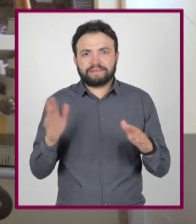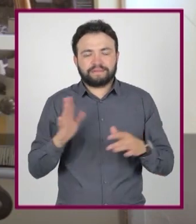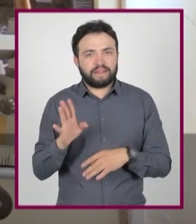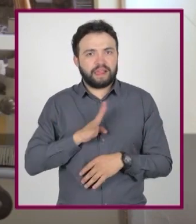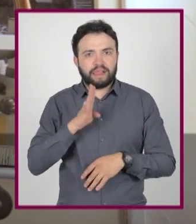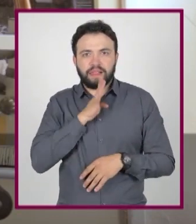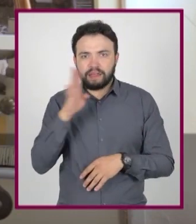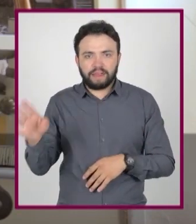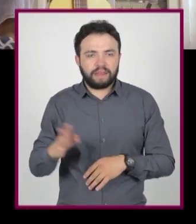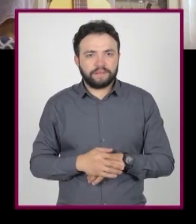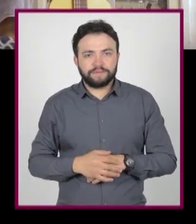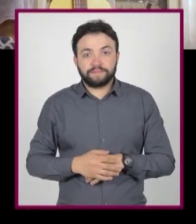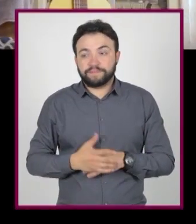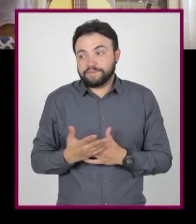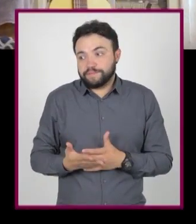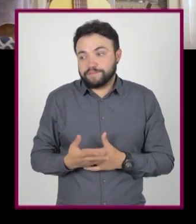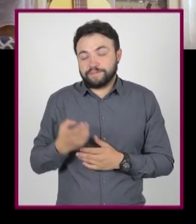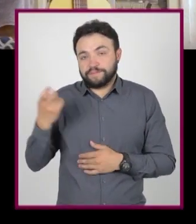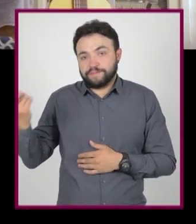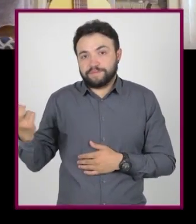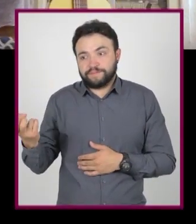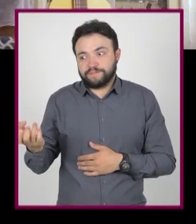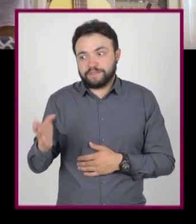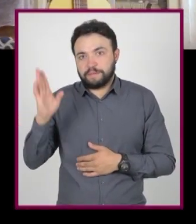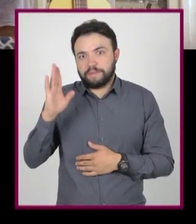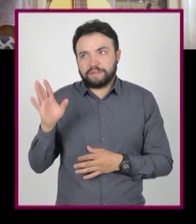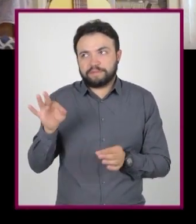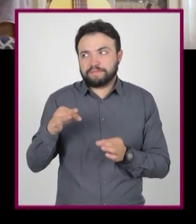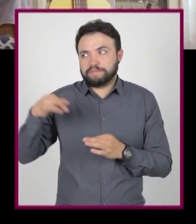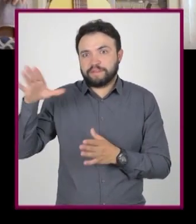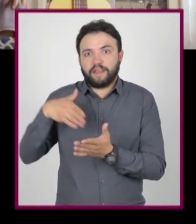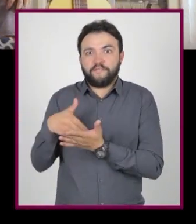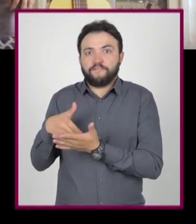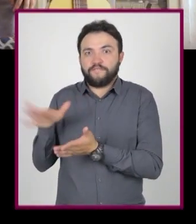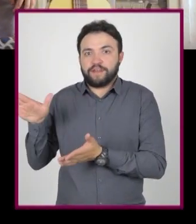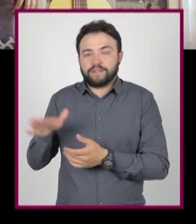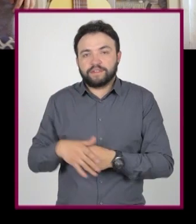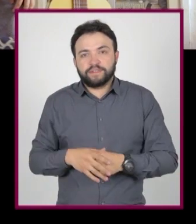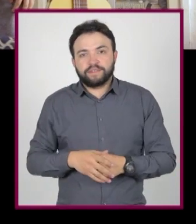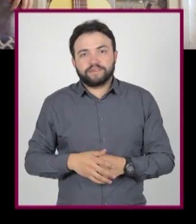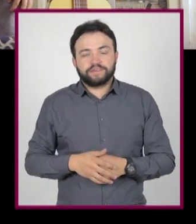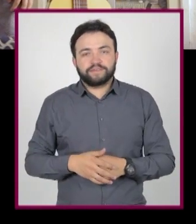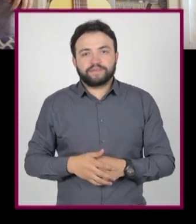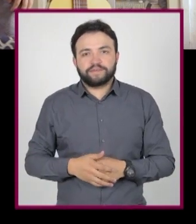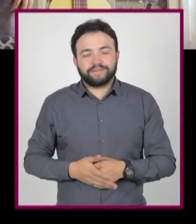Aguacátelas. Vaya, parece que don Goyo acaba de ser despedido.